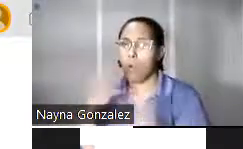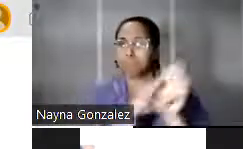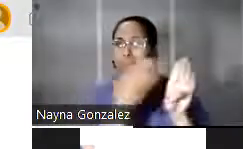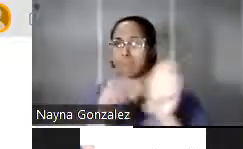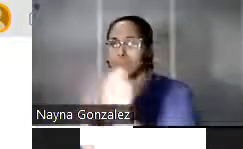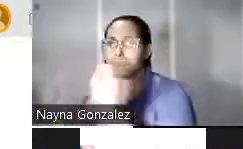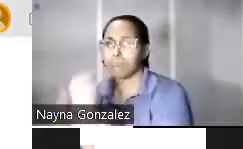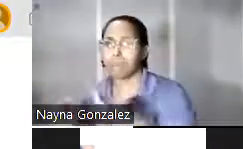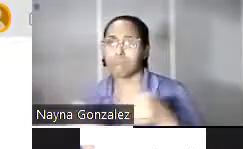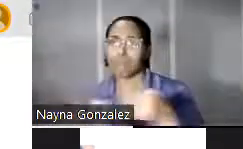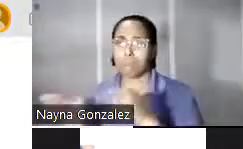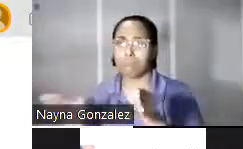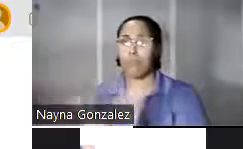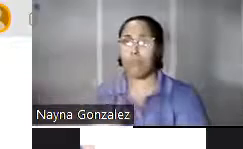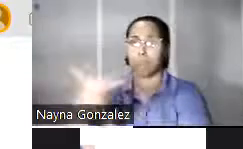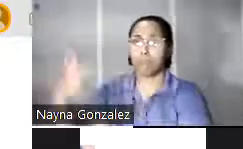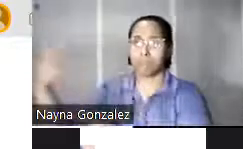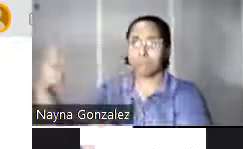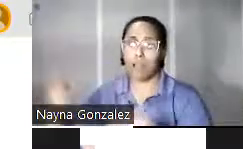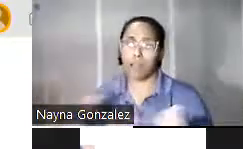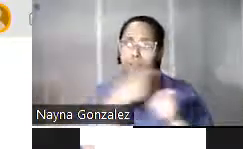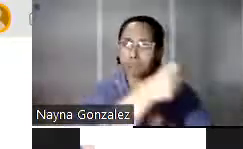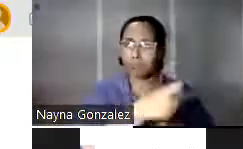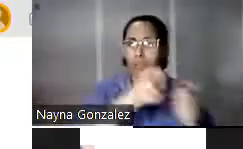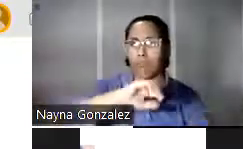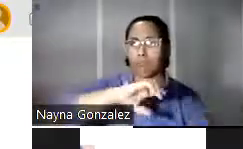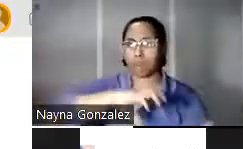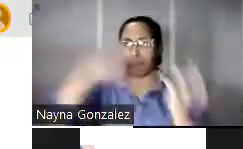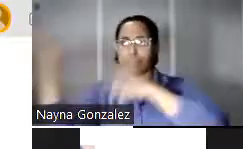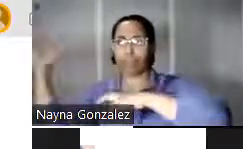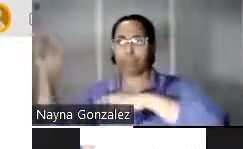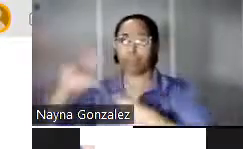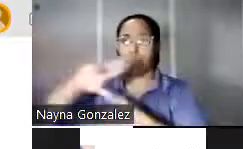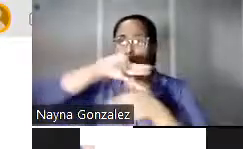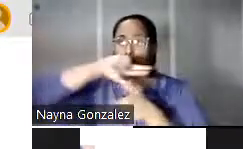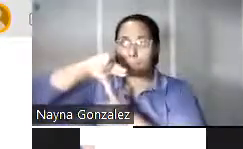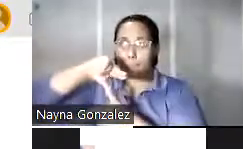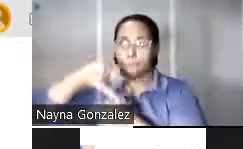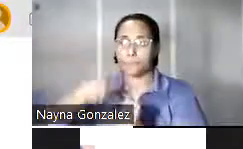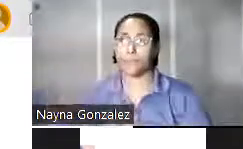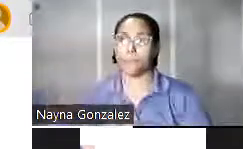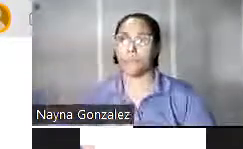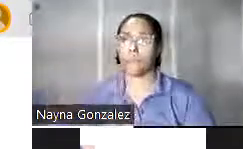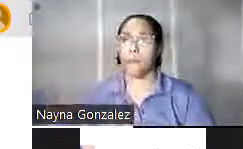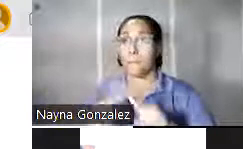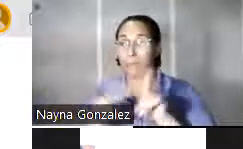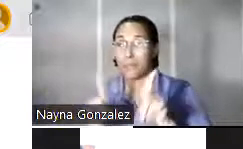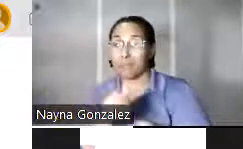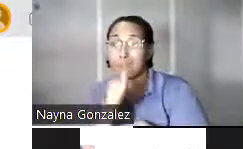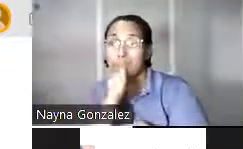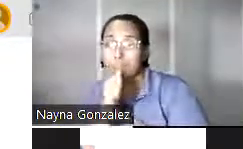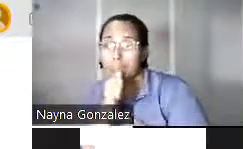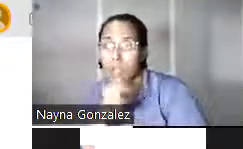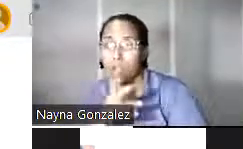capinos y autopistas afectadas por el azote del huracán. Por otro lado, el sector privado compró